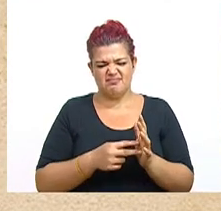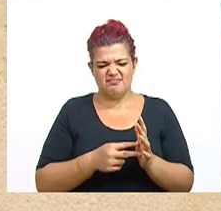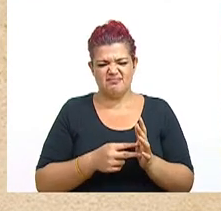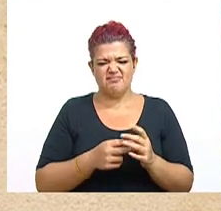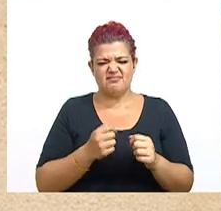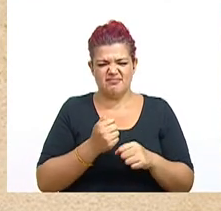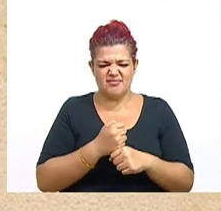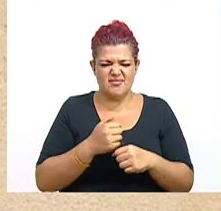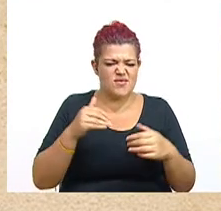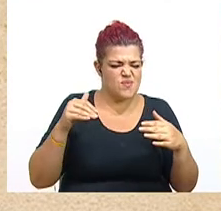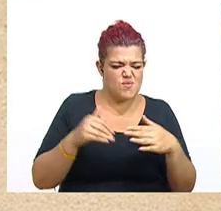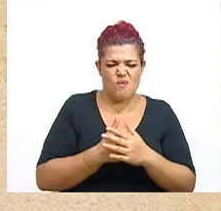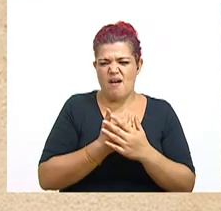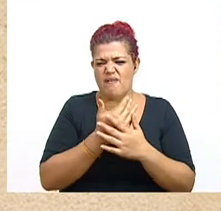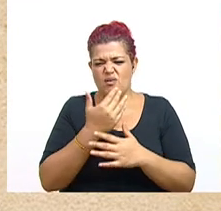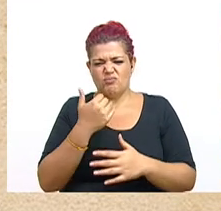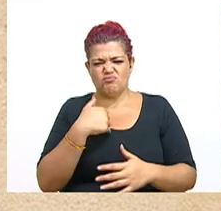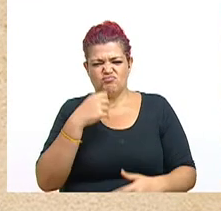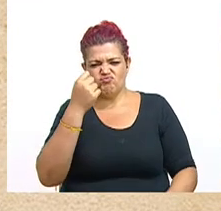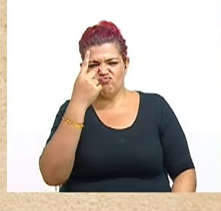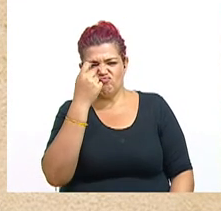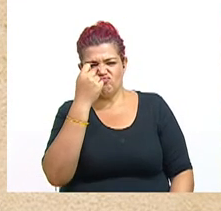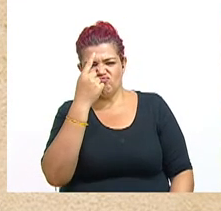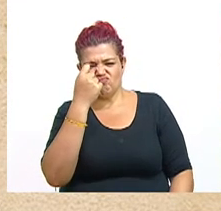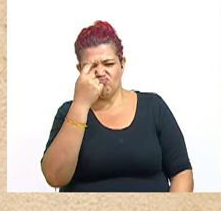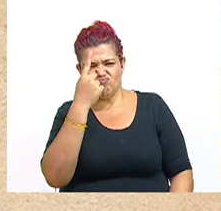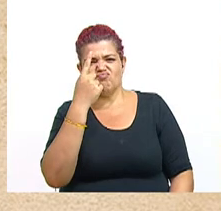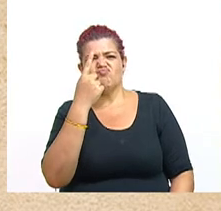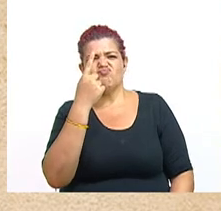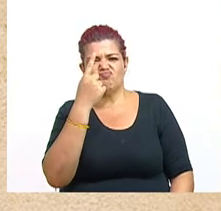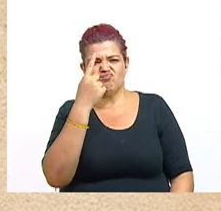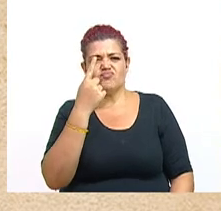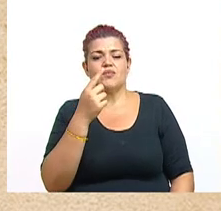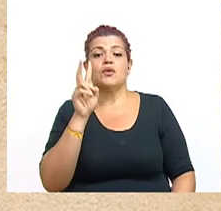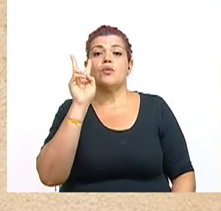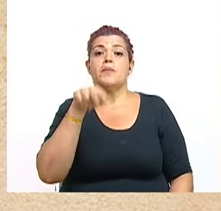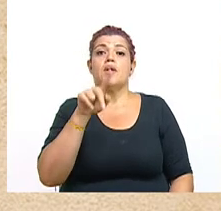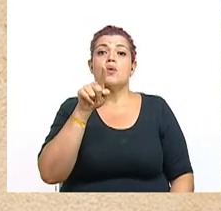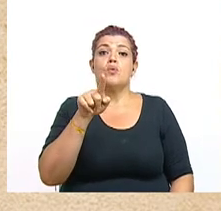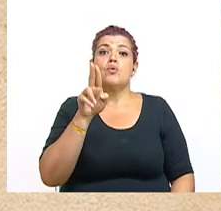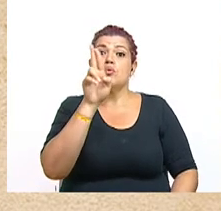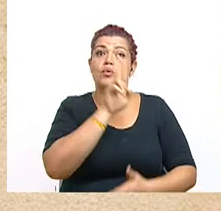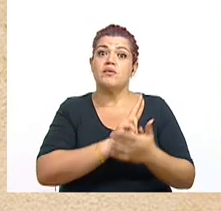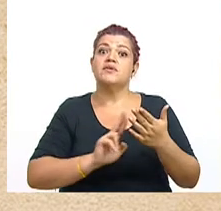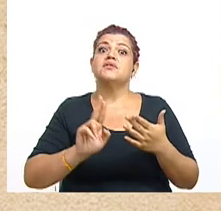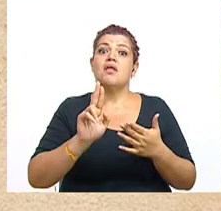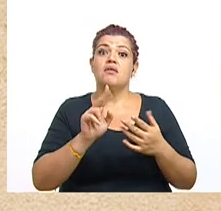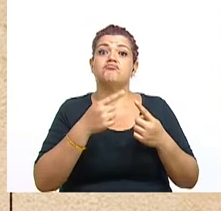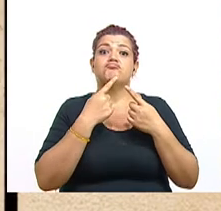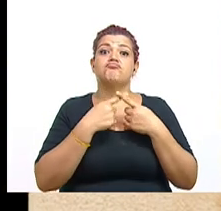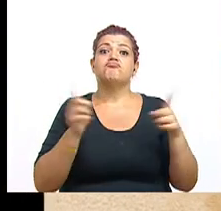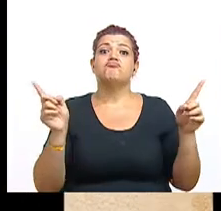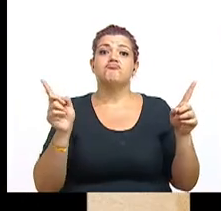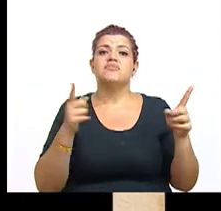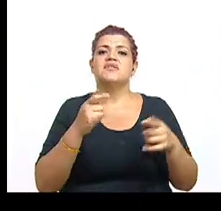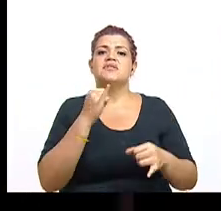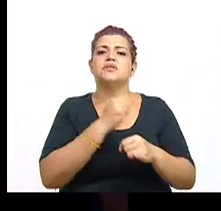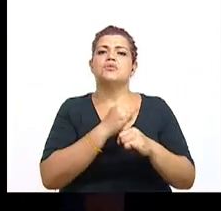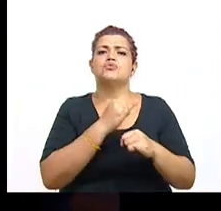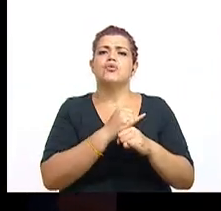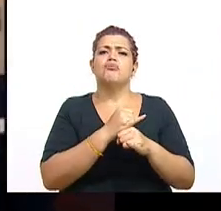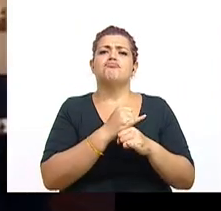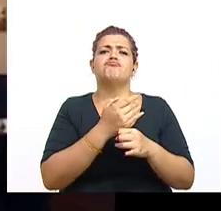nuevo conocimiento. Y por esas razones, en el 2001 la UCR fue declarada Institución